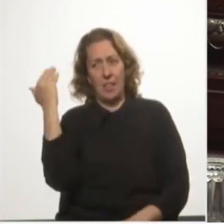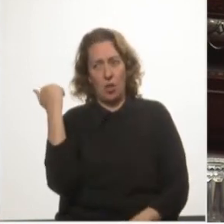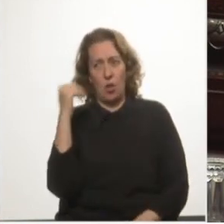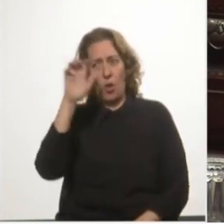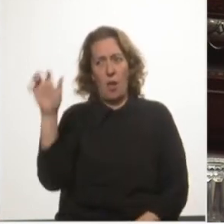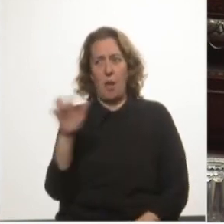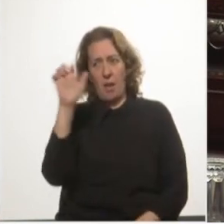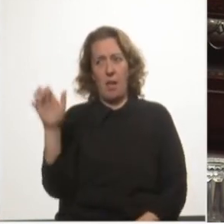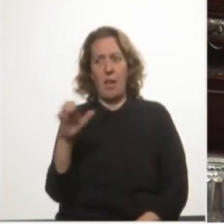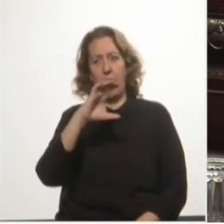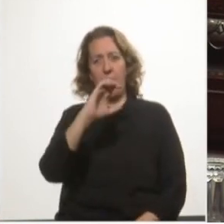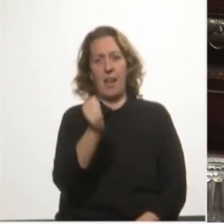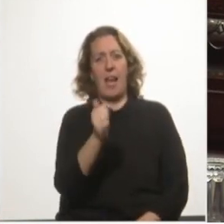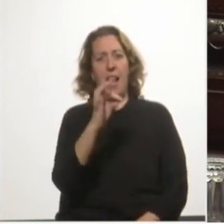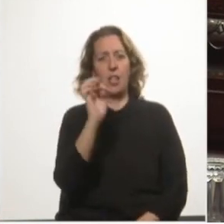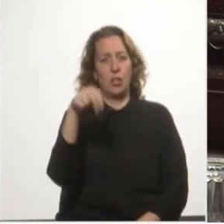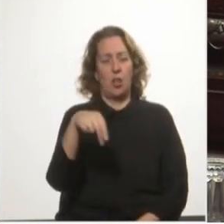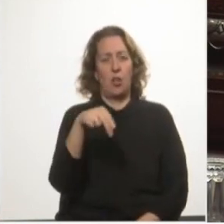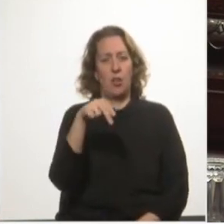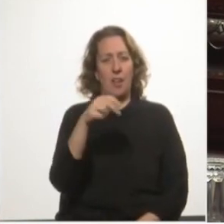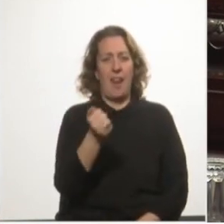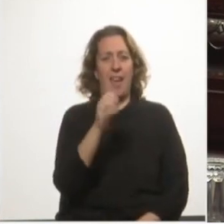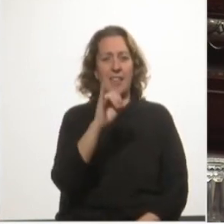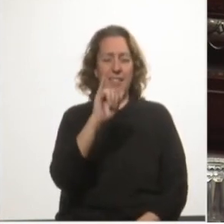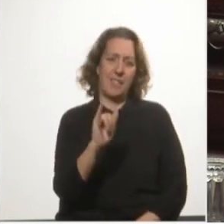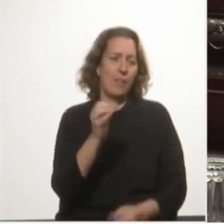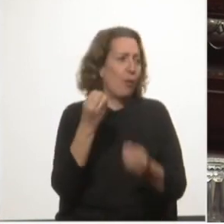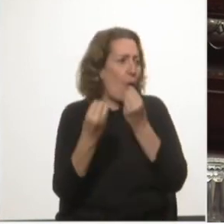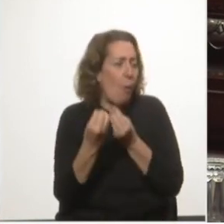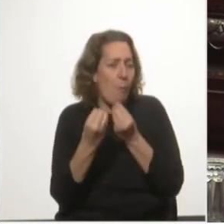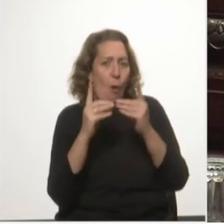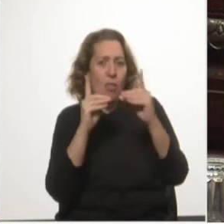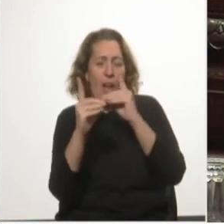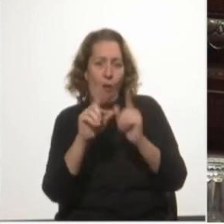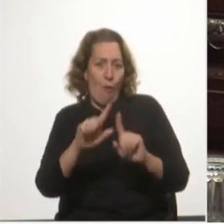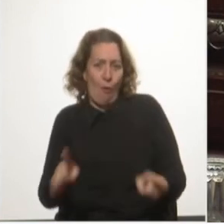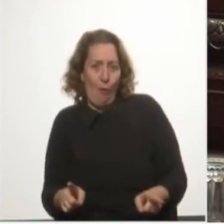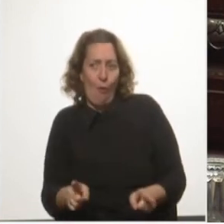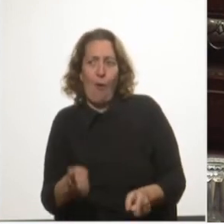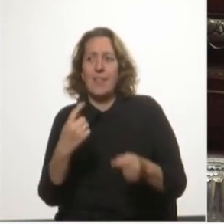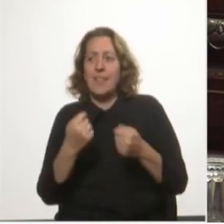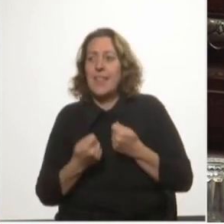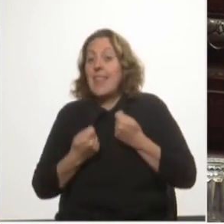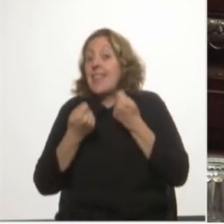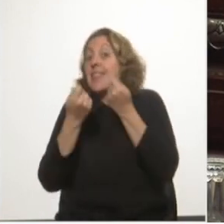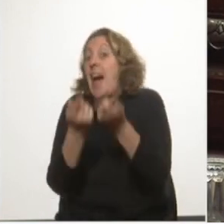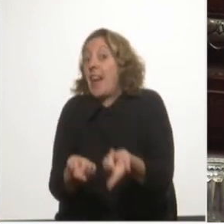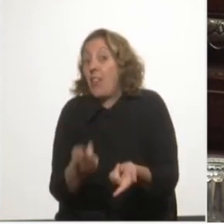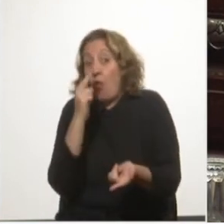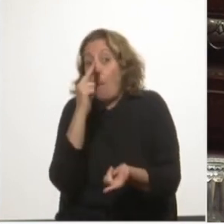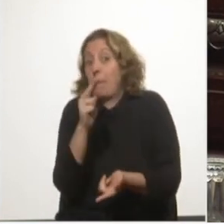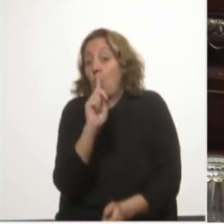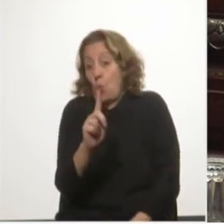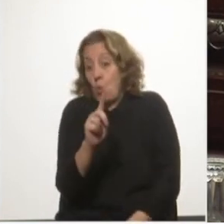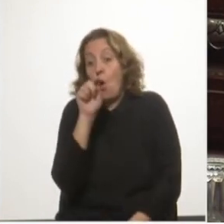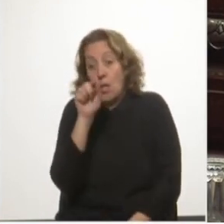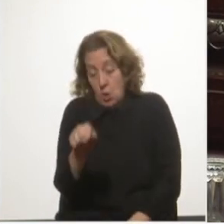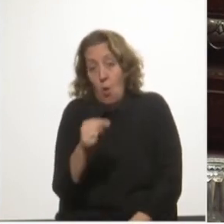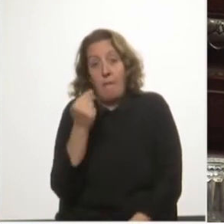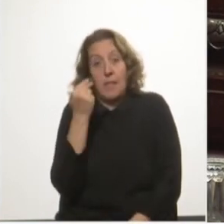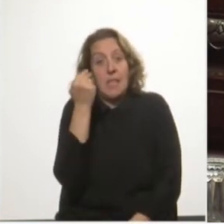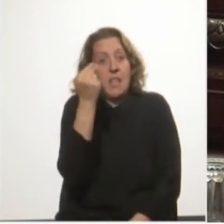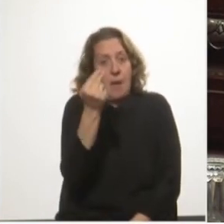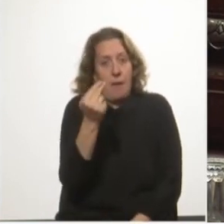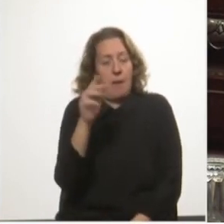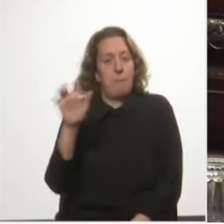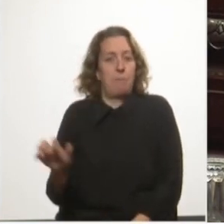empresa Catón Nací. ¿Cómo no tenerlas? Si el propio convenio de la concesión del 2001 habilitaba a que